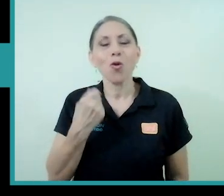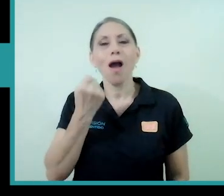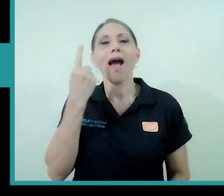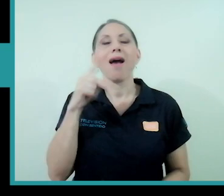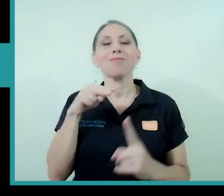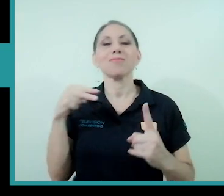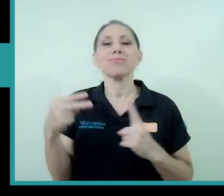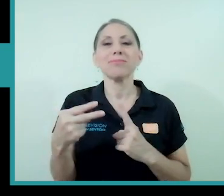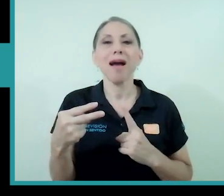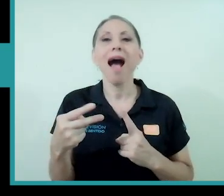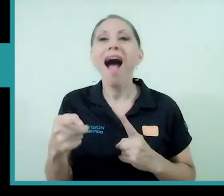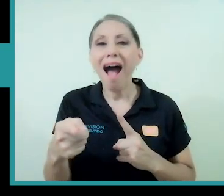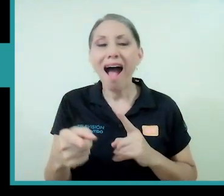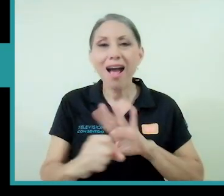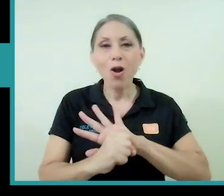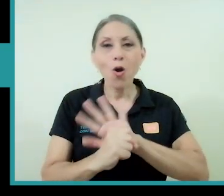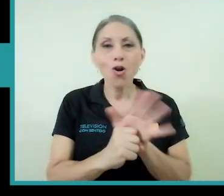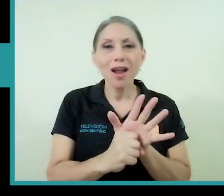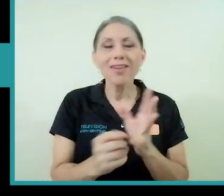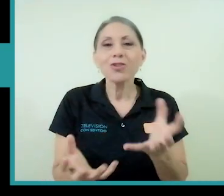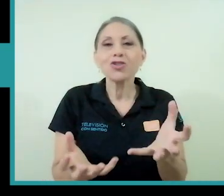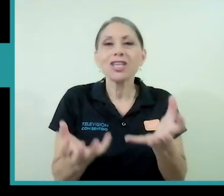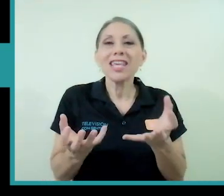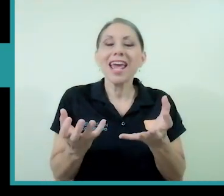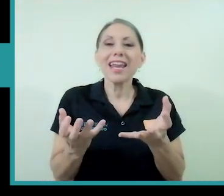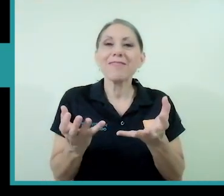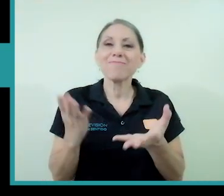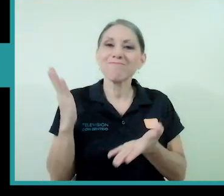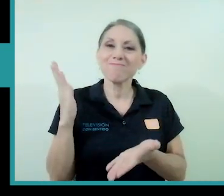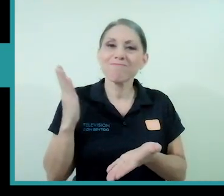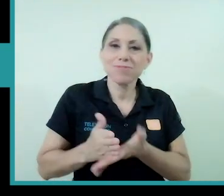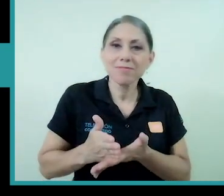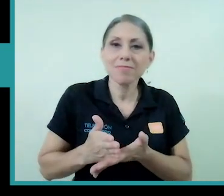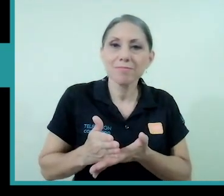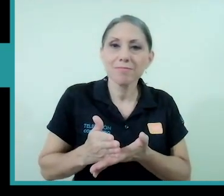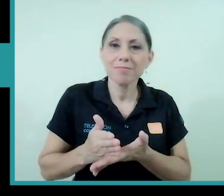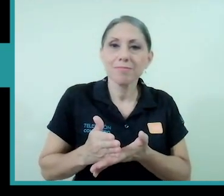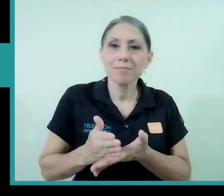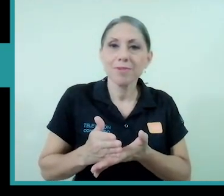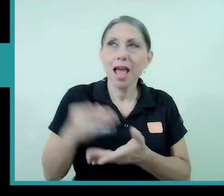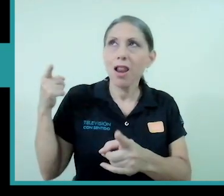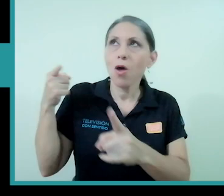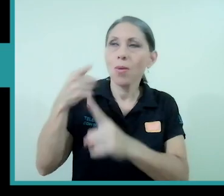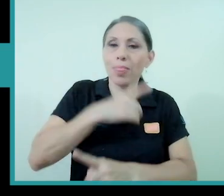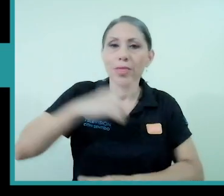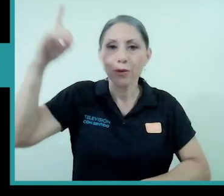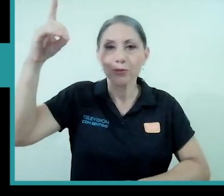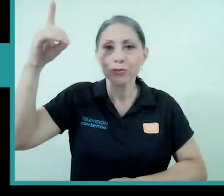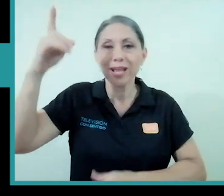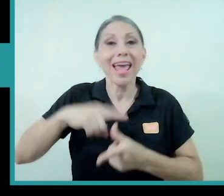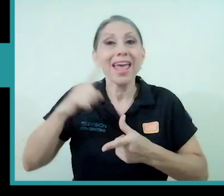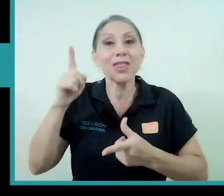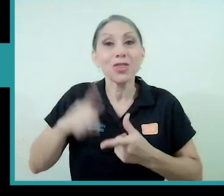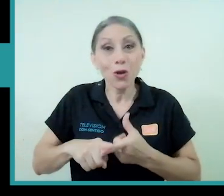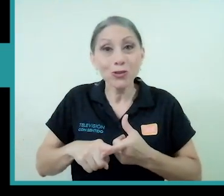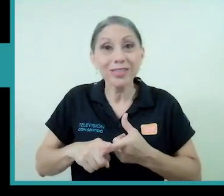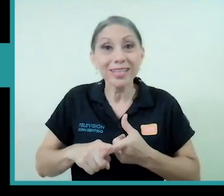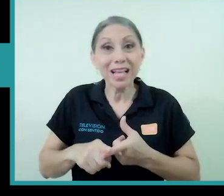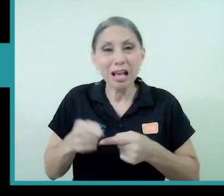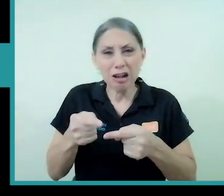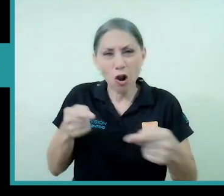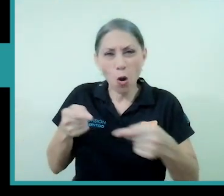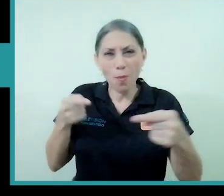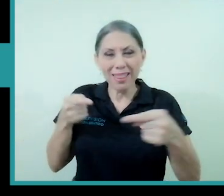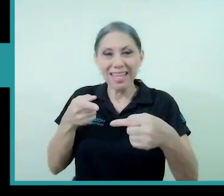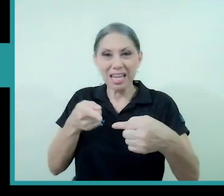manera quiere frenar lo que Dios quiere entonces una manera de combatir contra el mal y